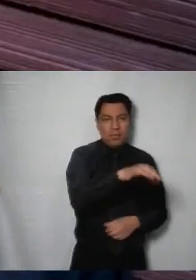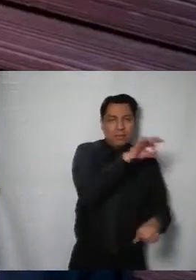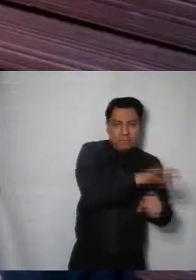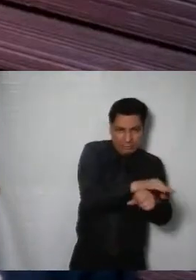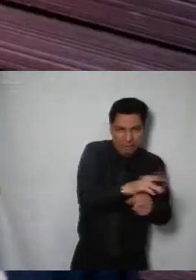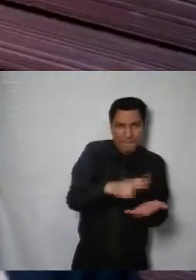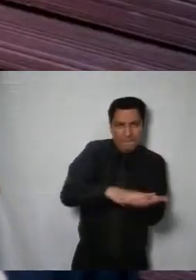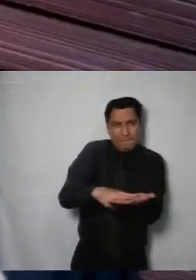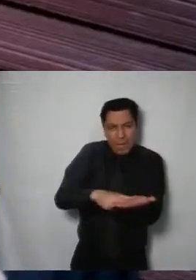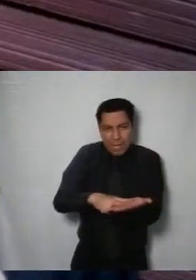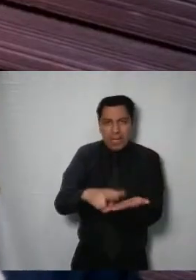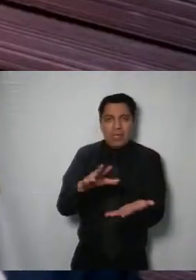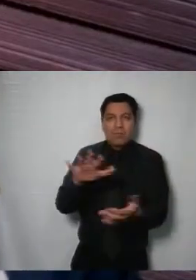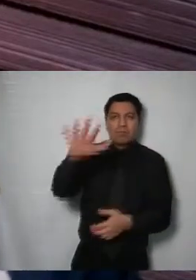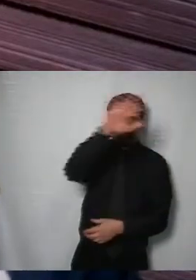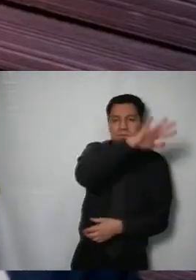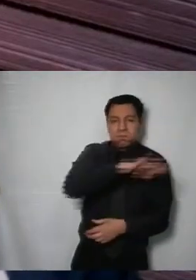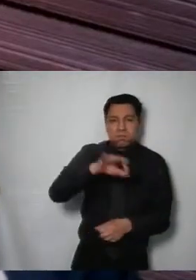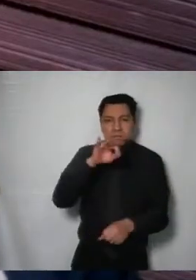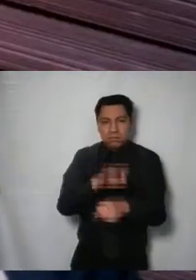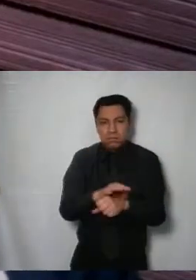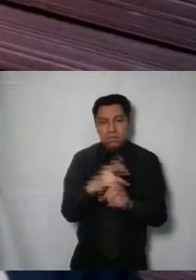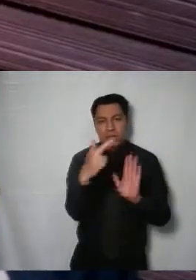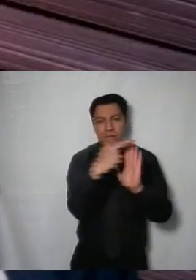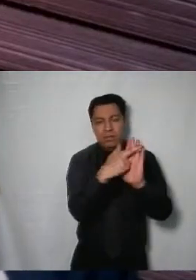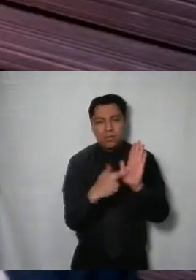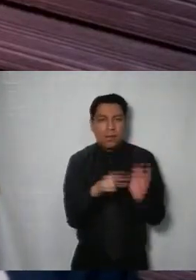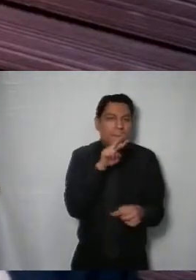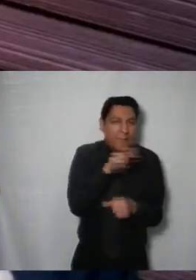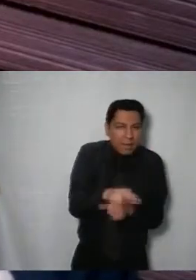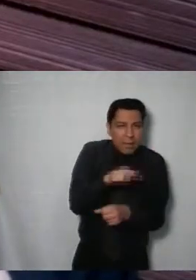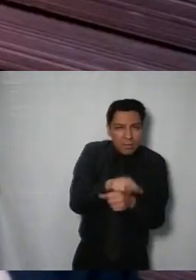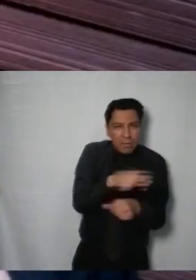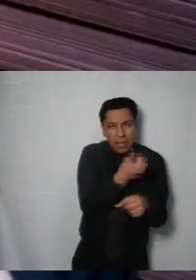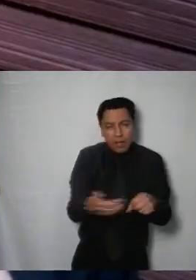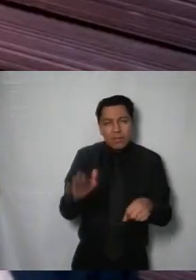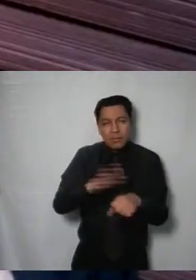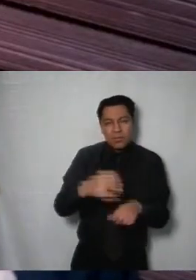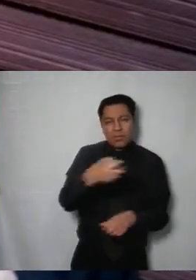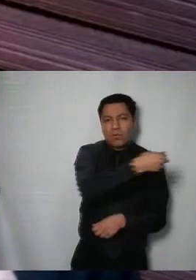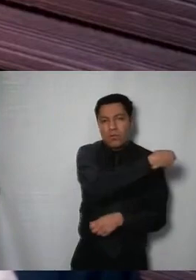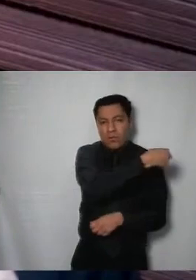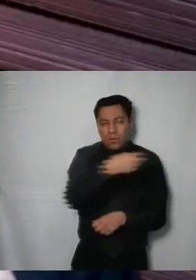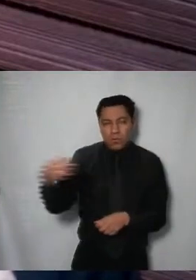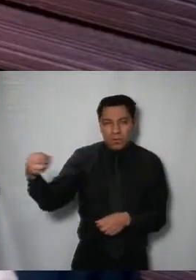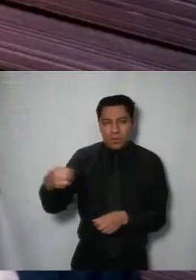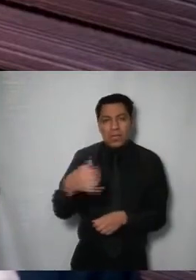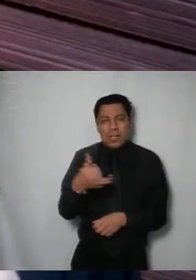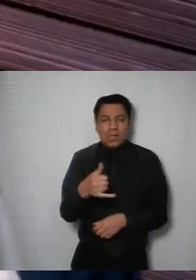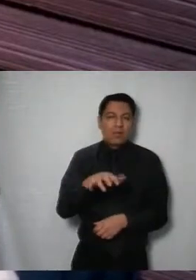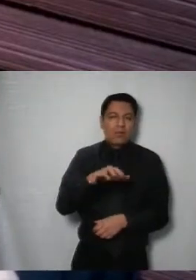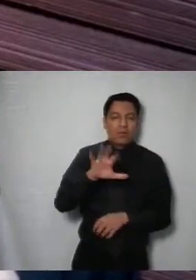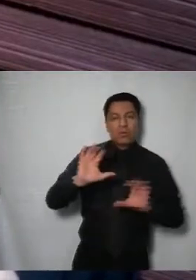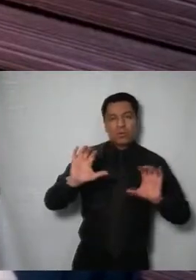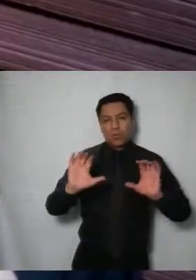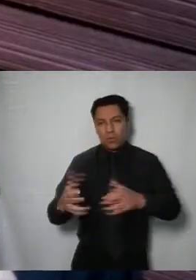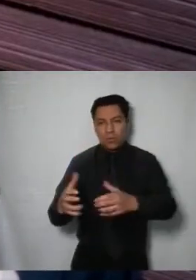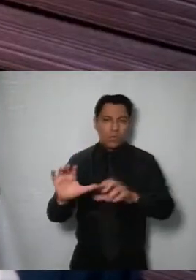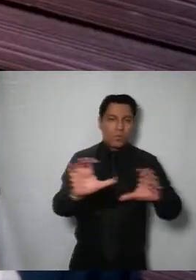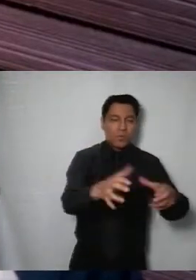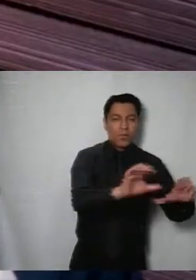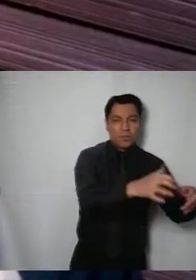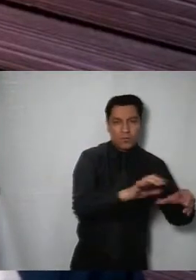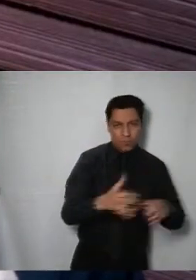ecológica cuentan con atribuciones de regulación vigilancia y administración así como con unidades administrativas